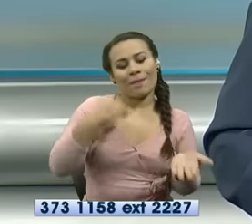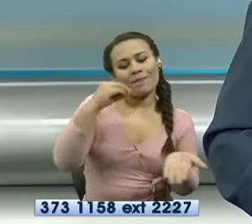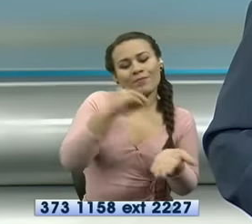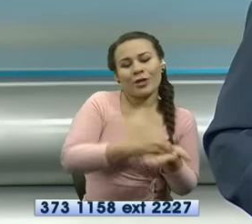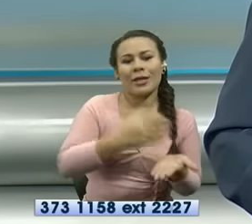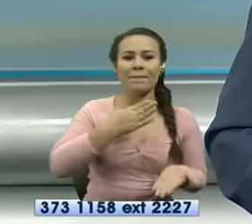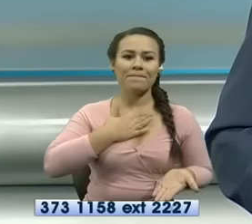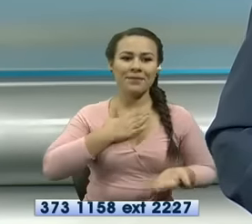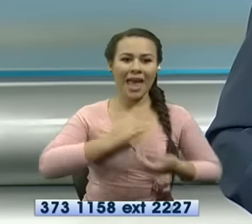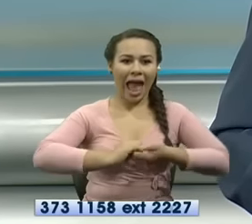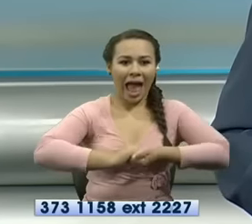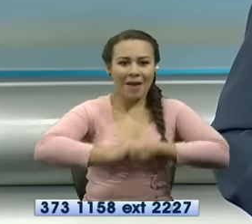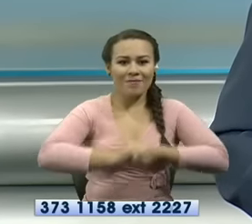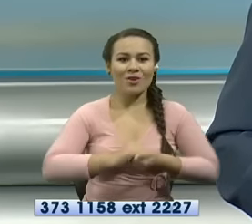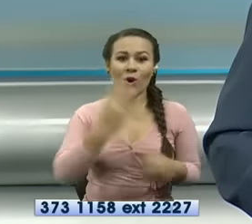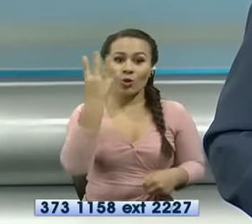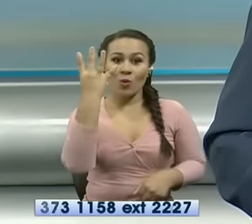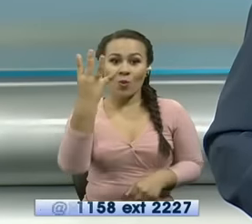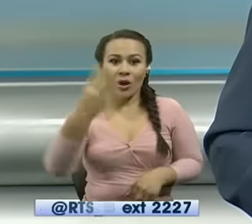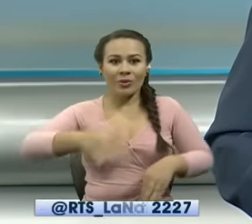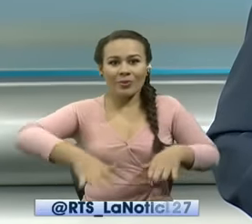amigos de cuatro patas